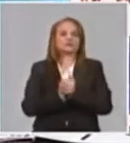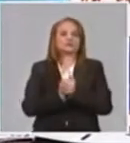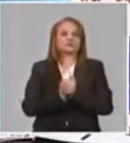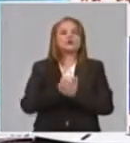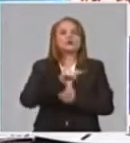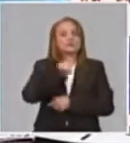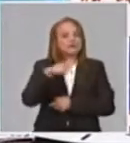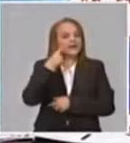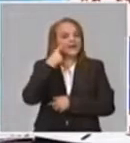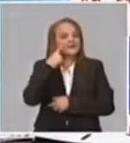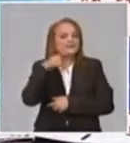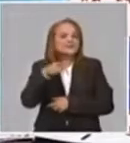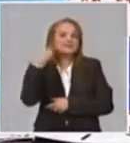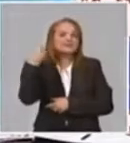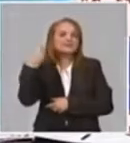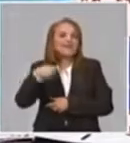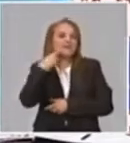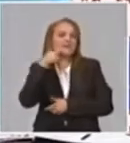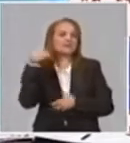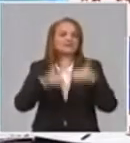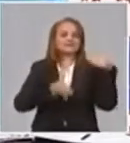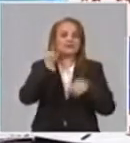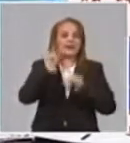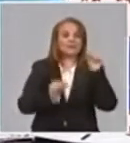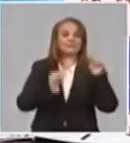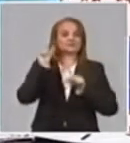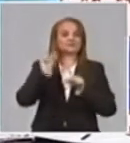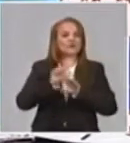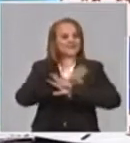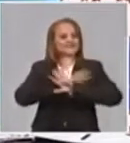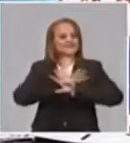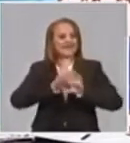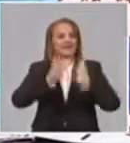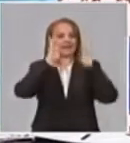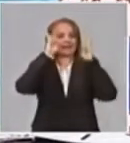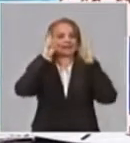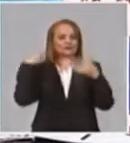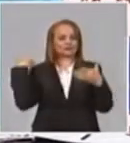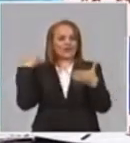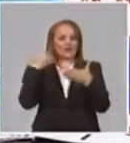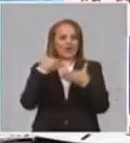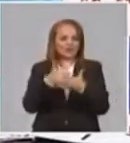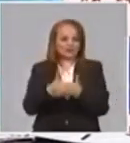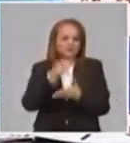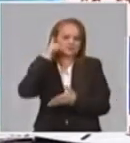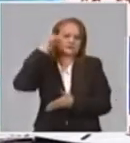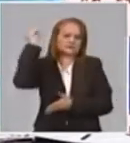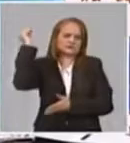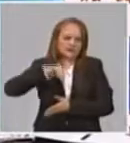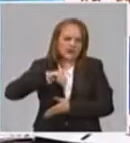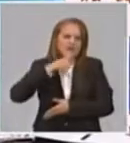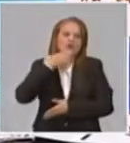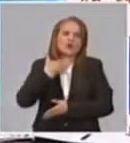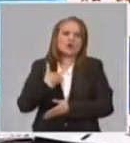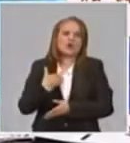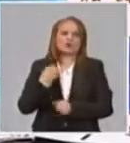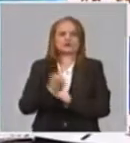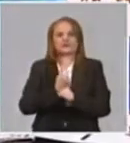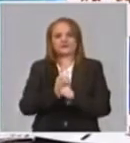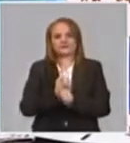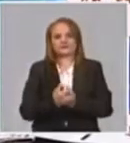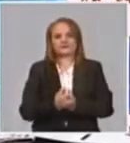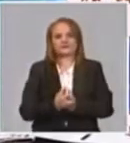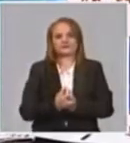que dejan una huella, que dejan una señal, y además que tienen un conocimiento importante para avanzar. En ese sentido, tengo que decirles que